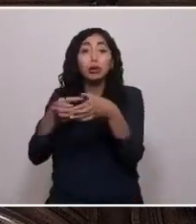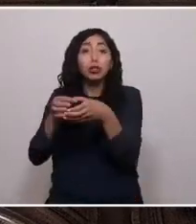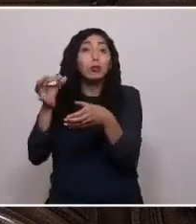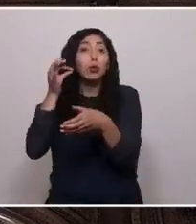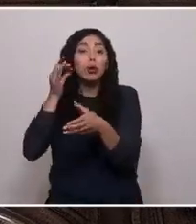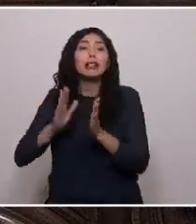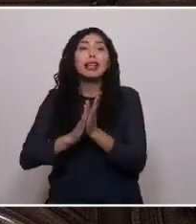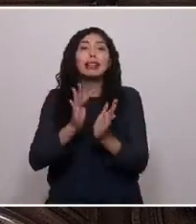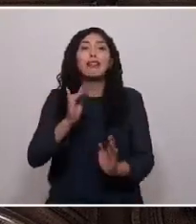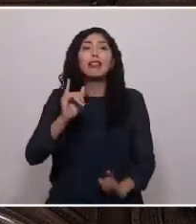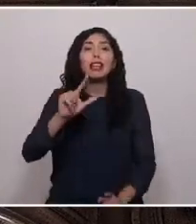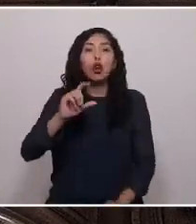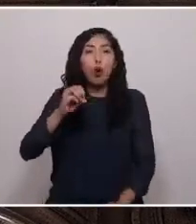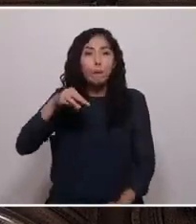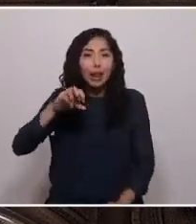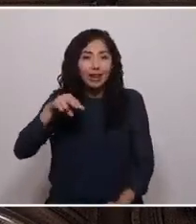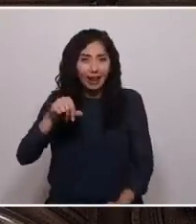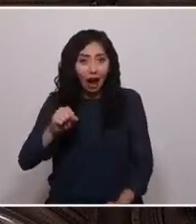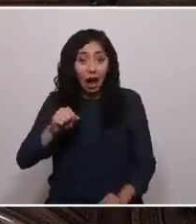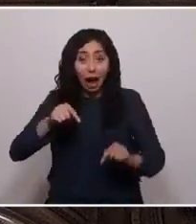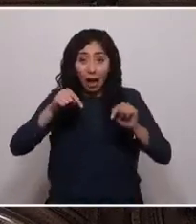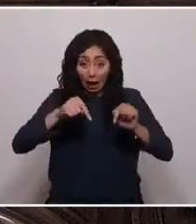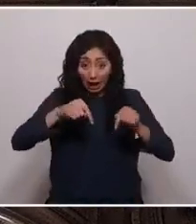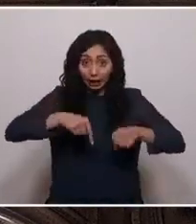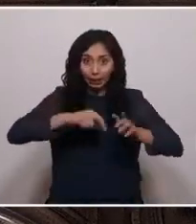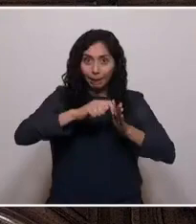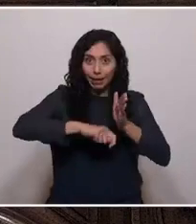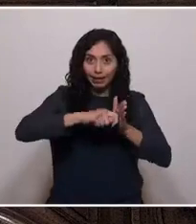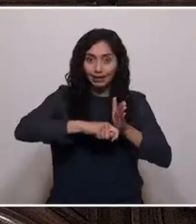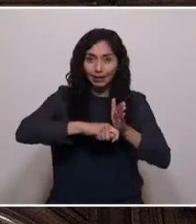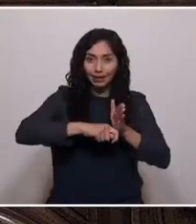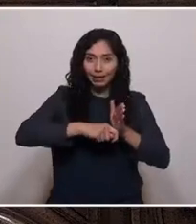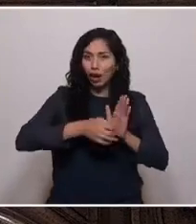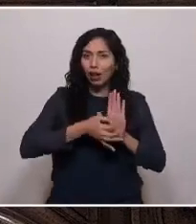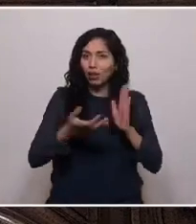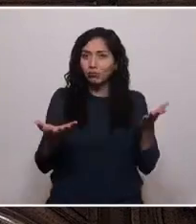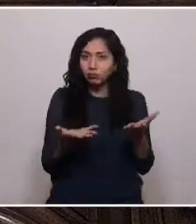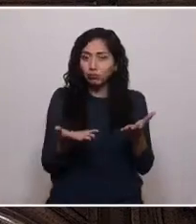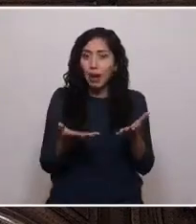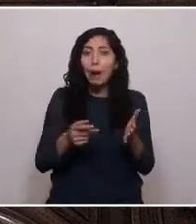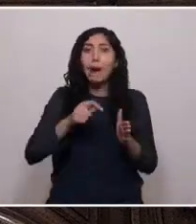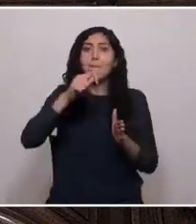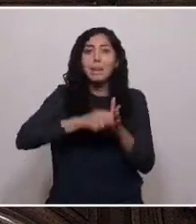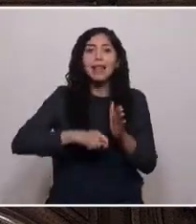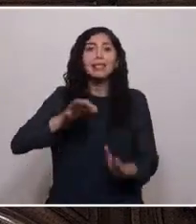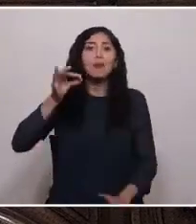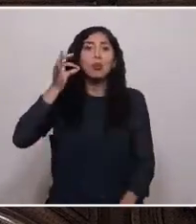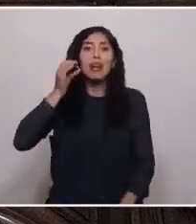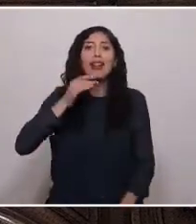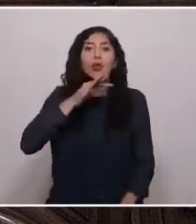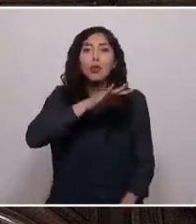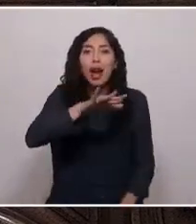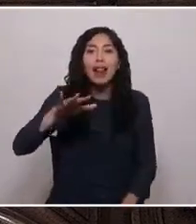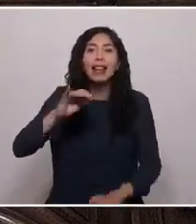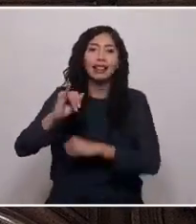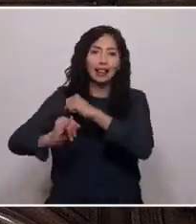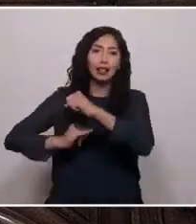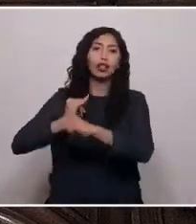Filomena de Paiyaco, en este mes que se ha declarado el Mes de la Mujer Rural a nivel internacional.